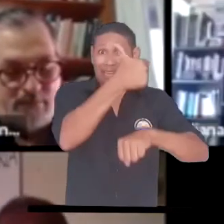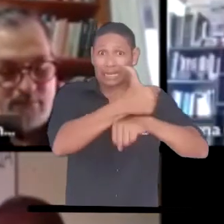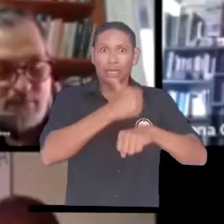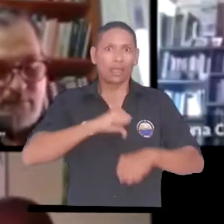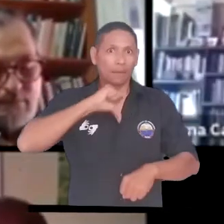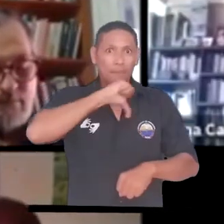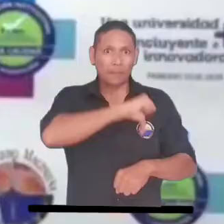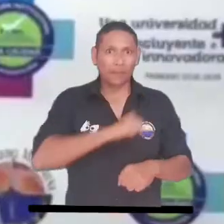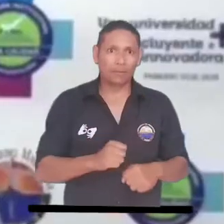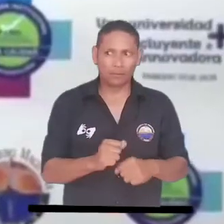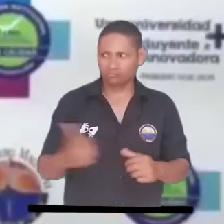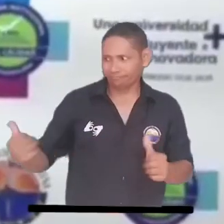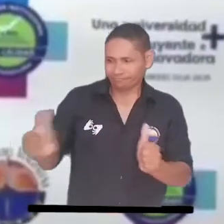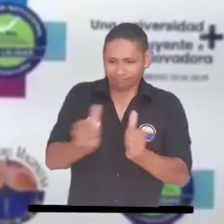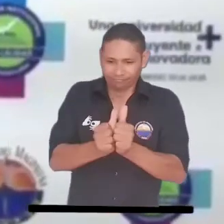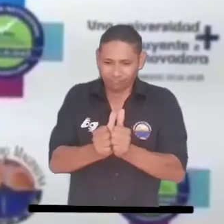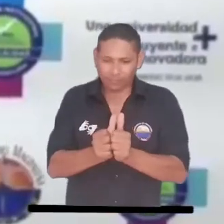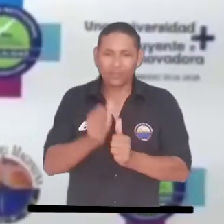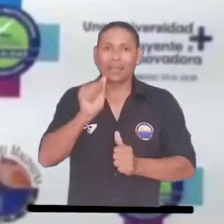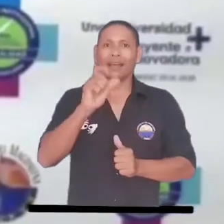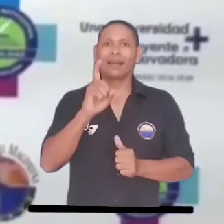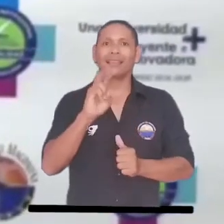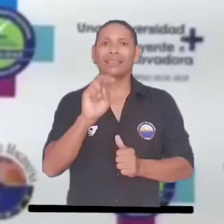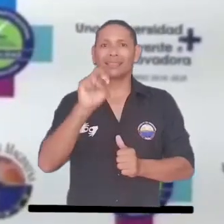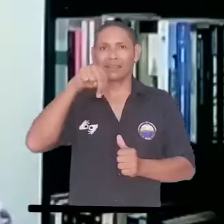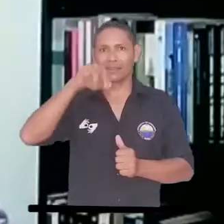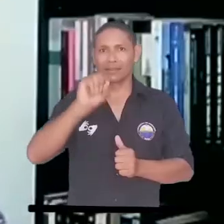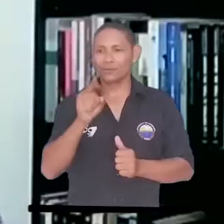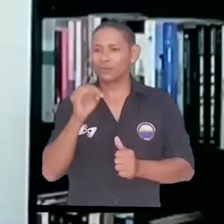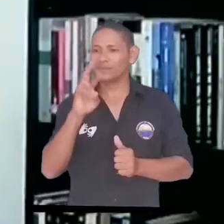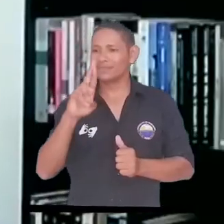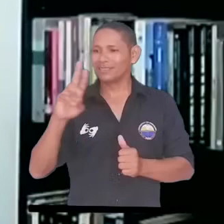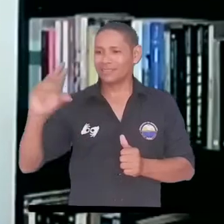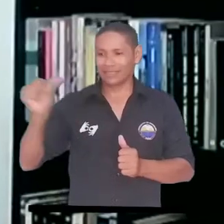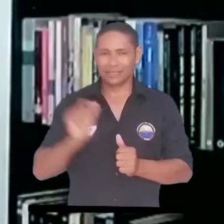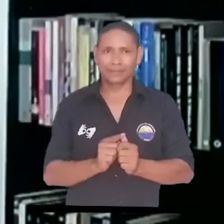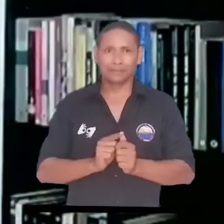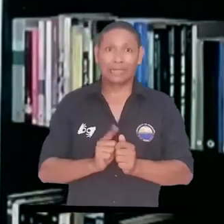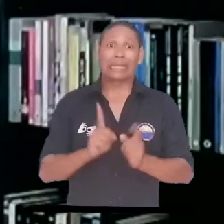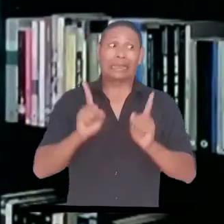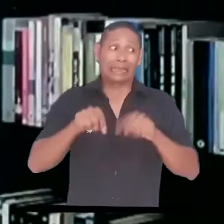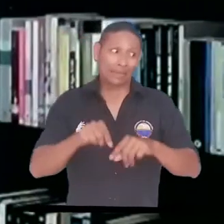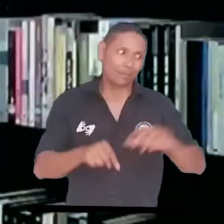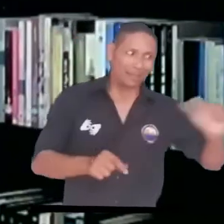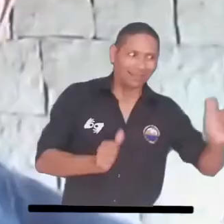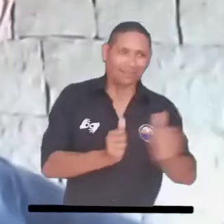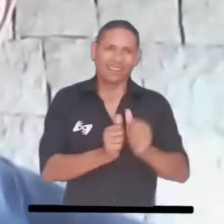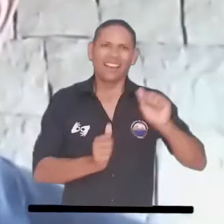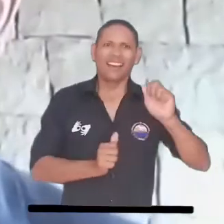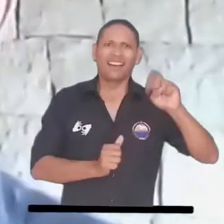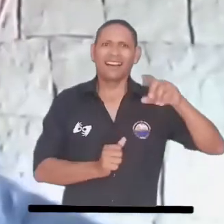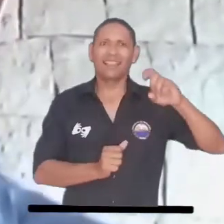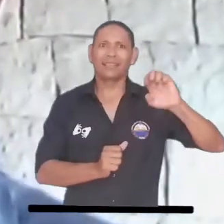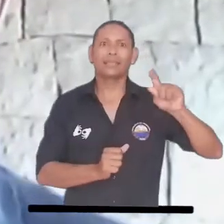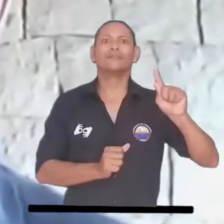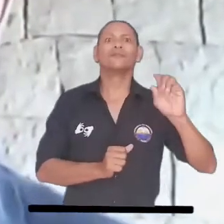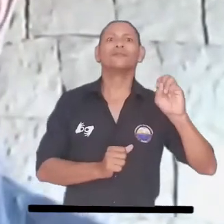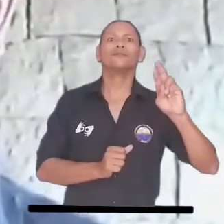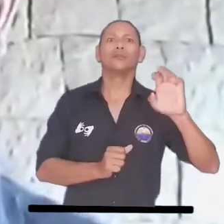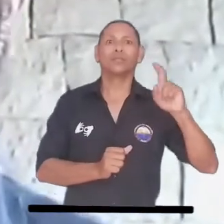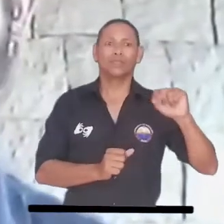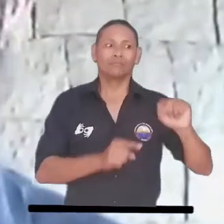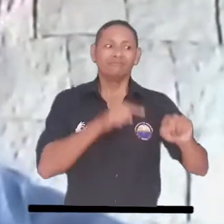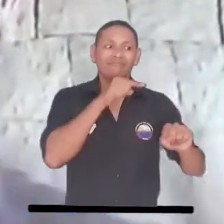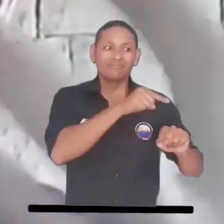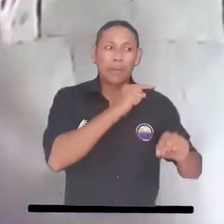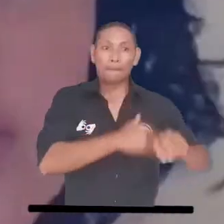presidido por el rector Pablo Vera Salazar en compañía del doctor Adriano Guerra, director del programa, y contó con la presencia de Andrés Forero,